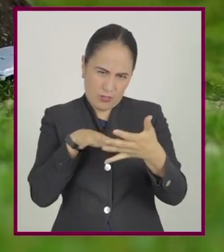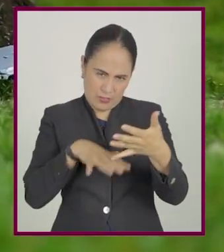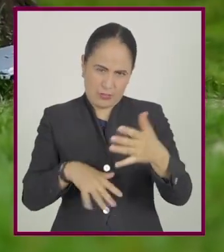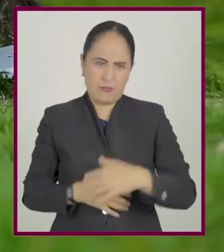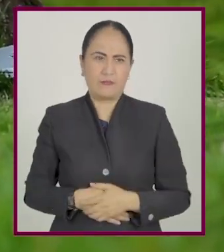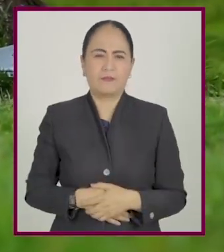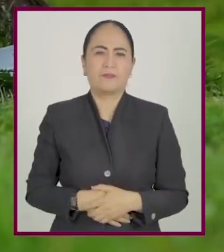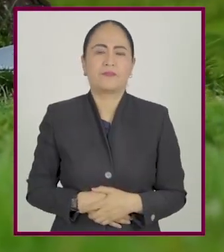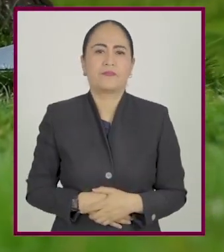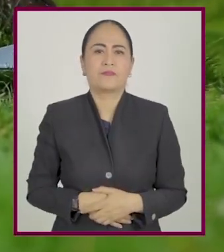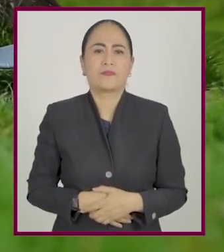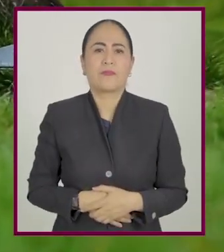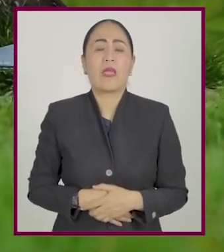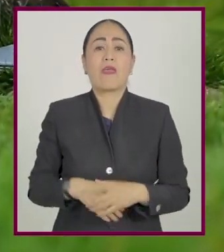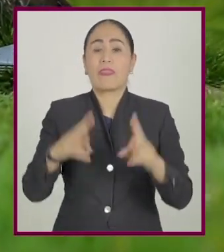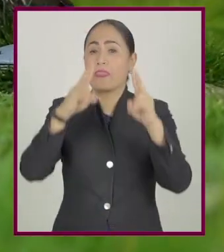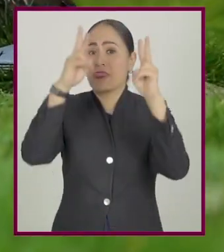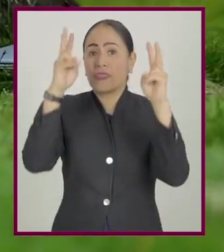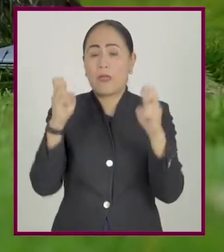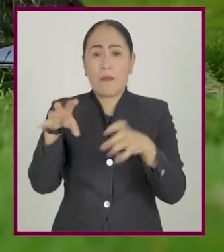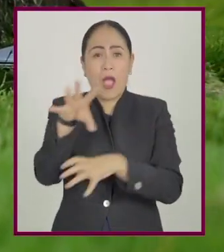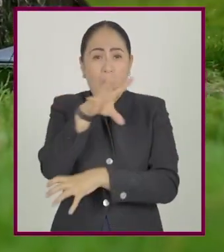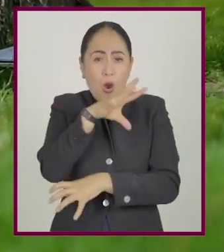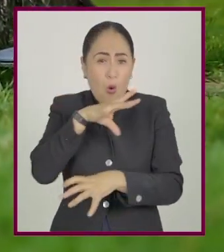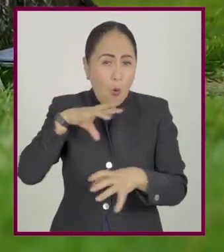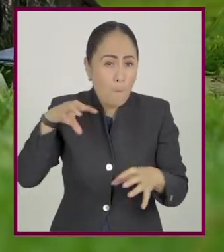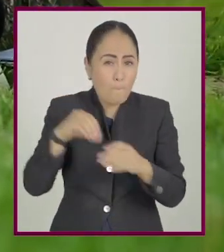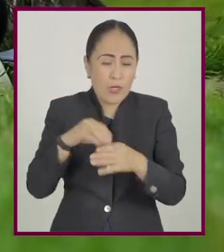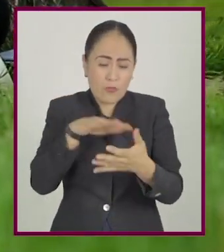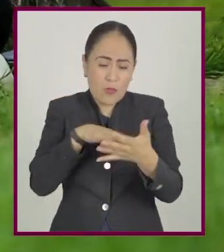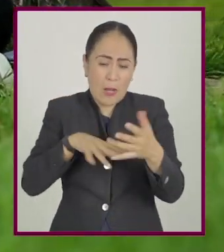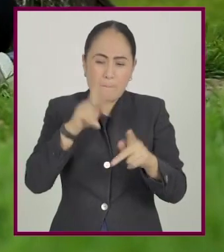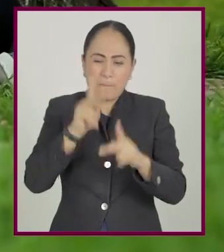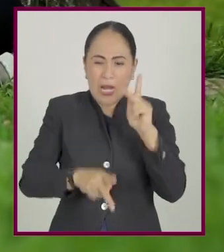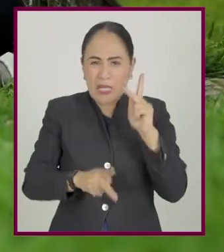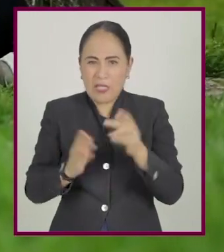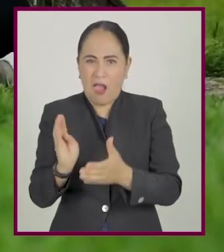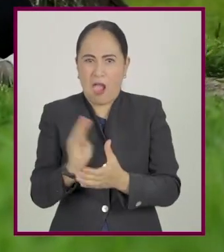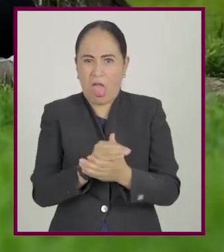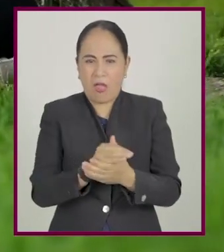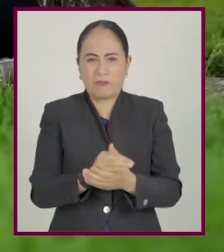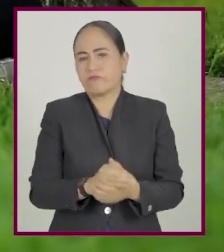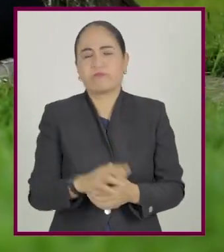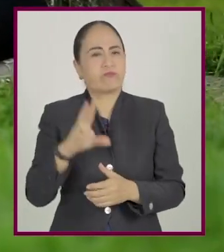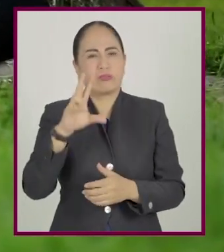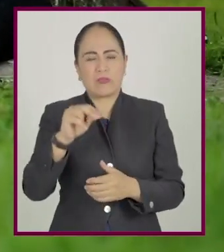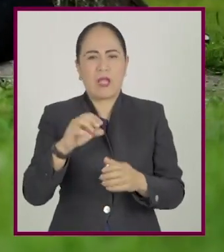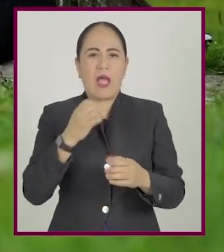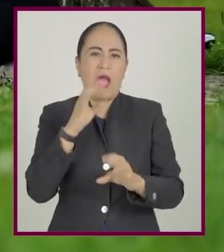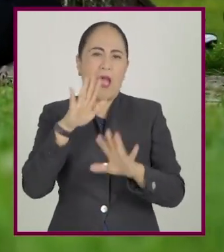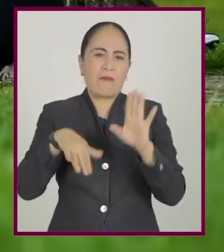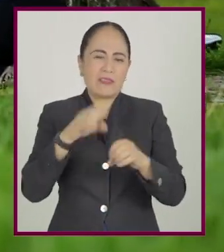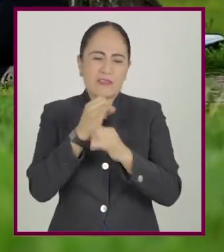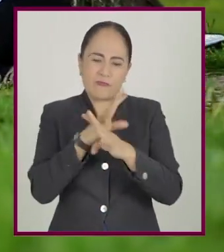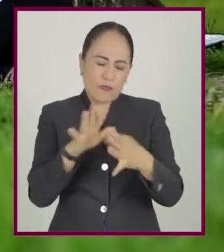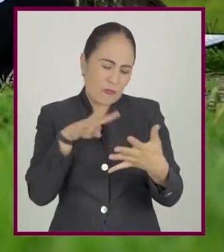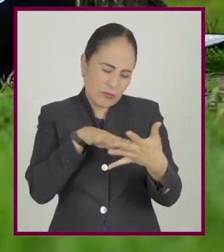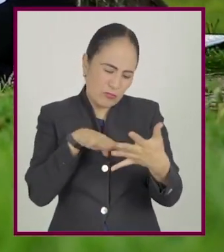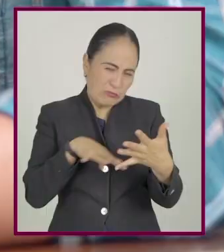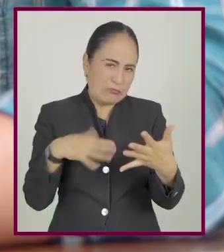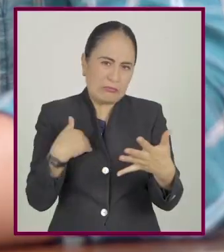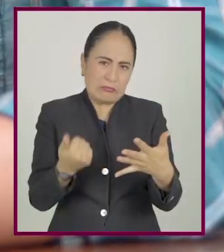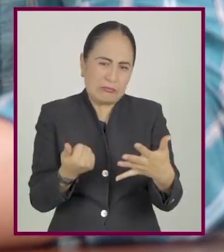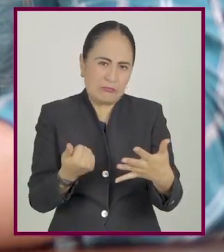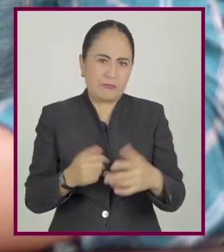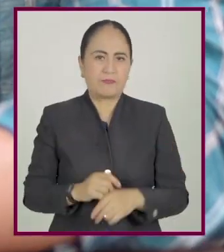La primera observación es que es requisito leer todo el tema, sin dejar de lado ninguna parte, ya que se puede